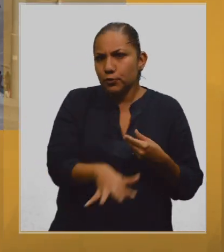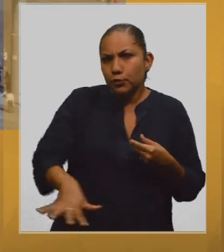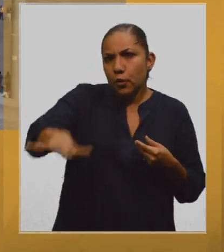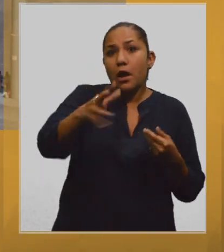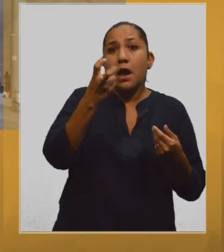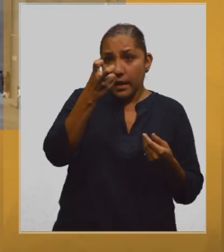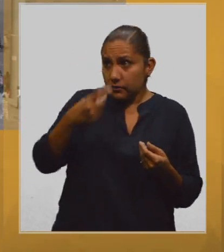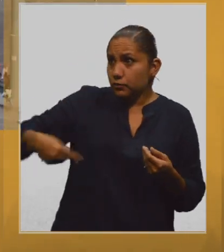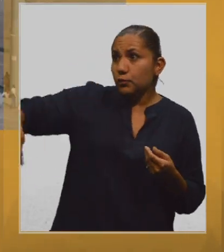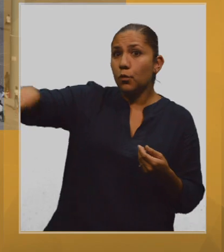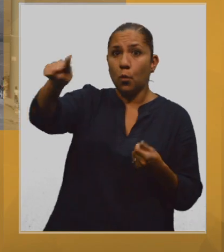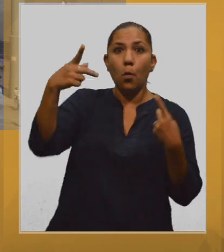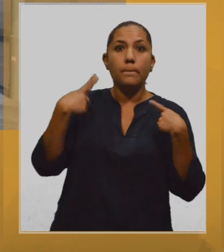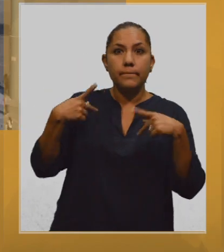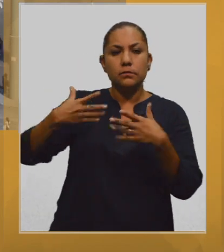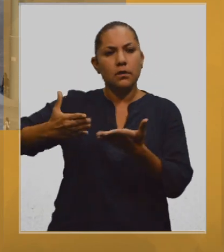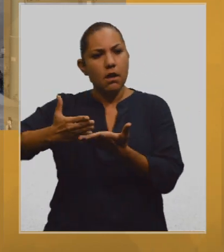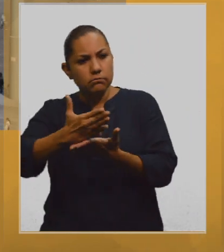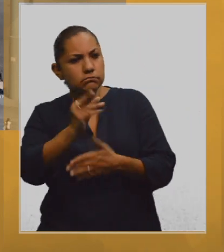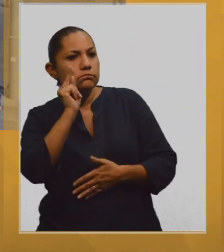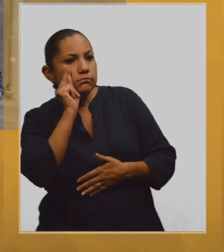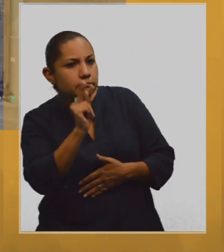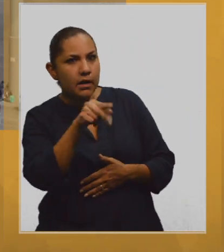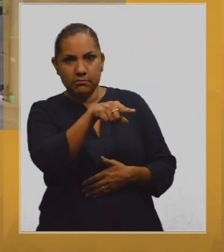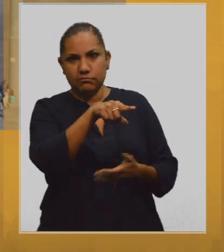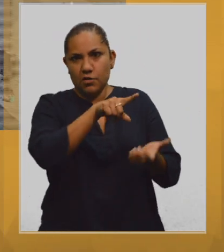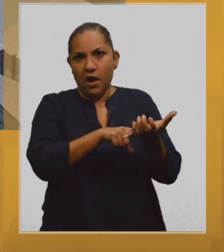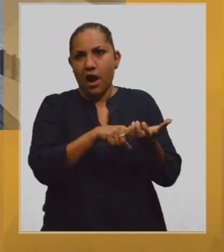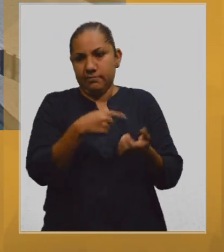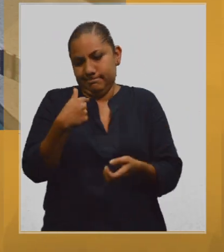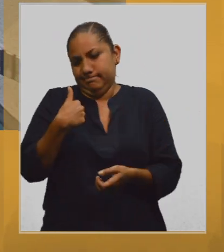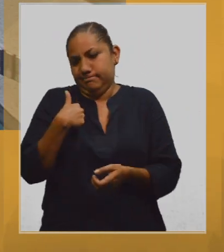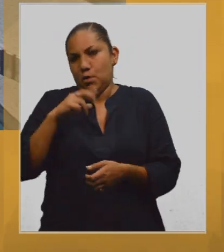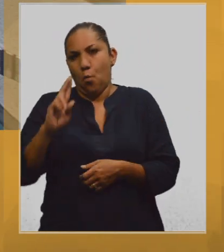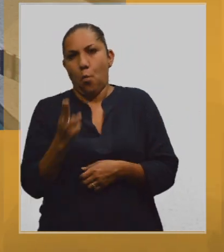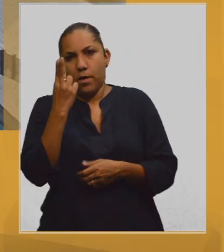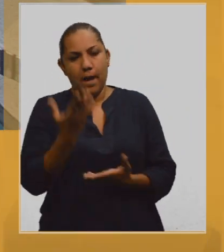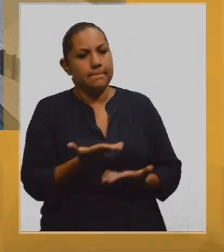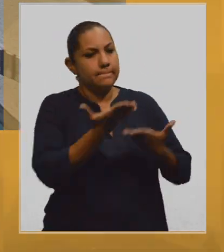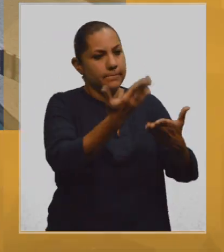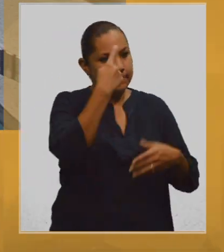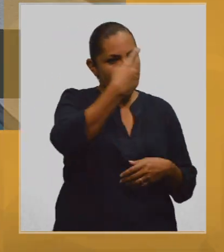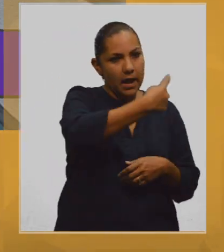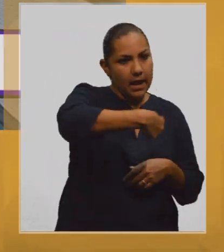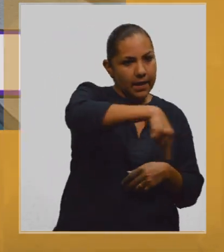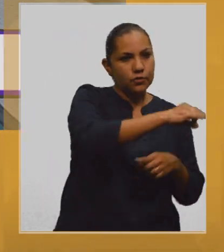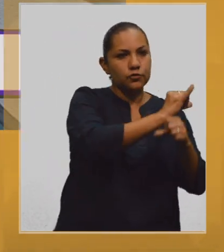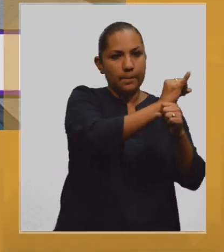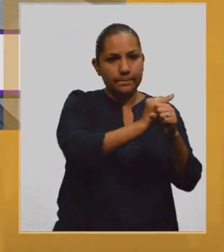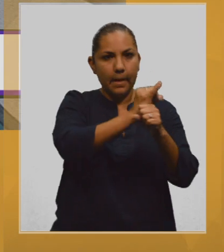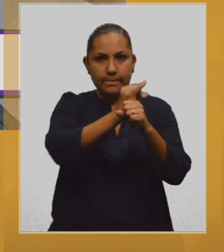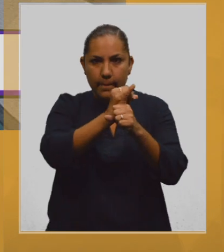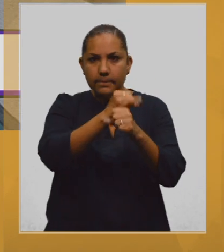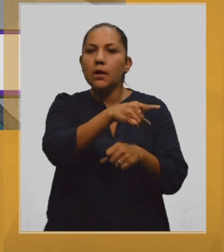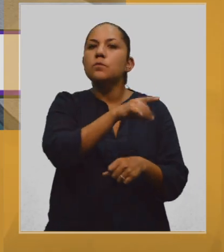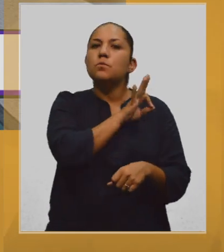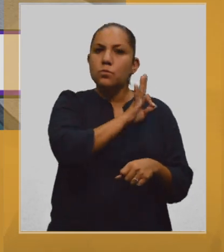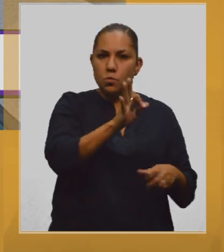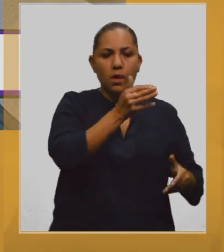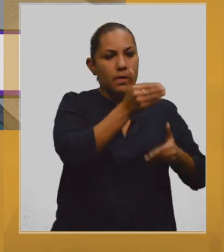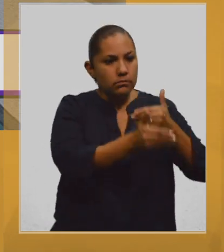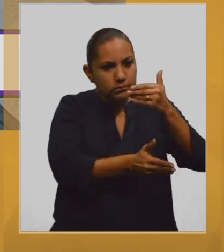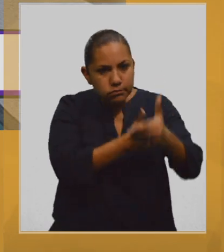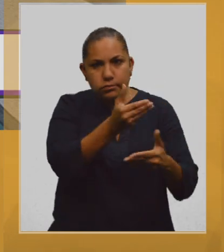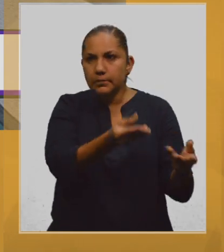lo que la comunidad ha invertido en esas investigaciones. Los esfuerzos de la UNAM por preservar el conocimiento que produce la